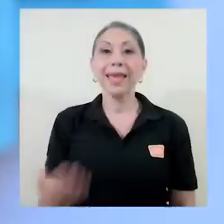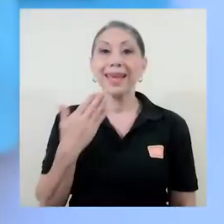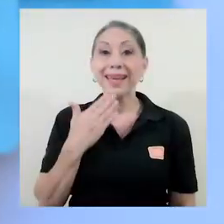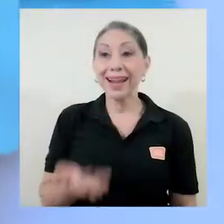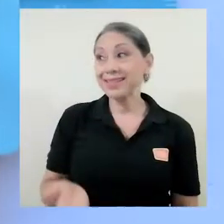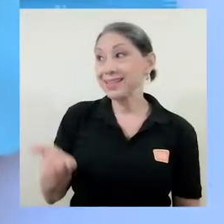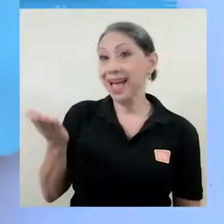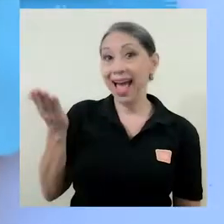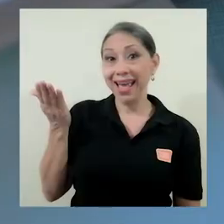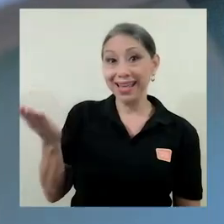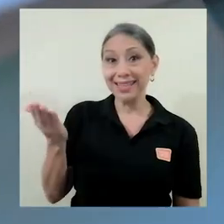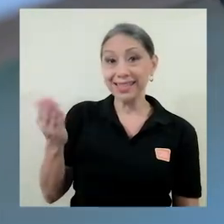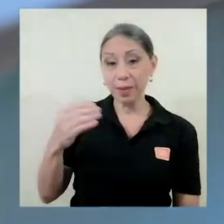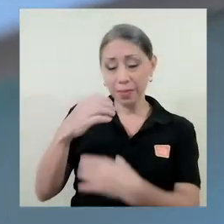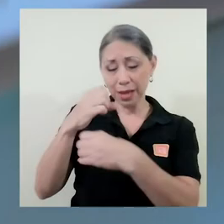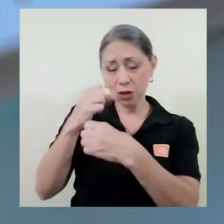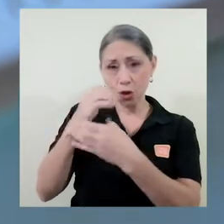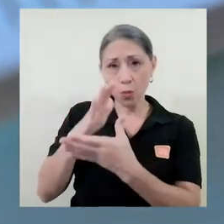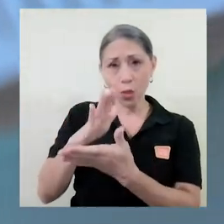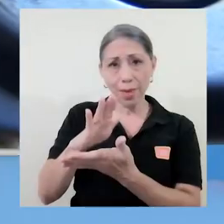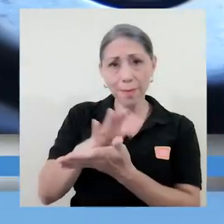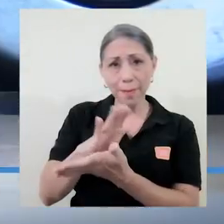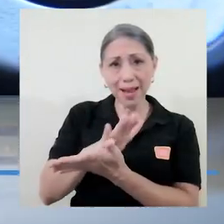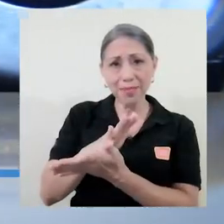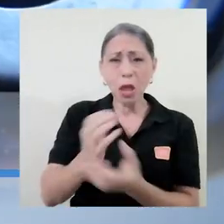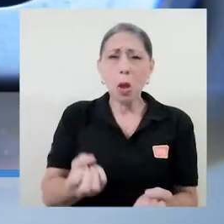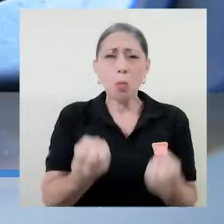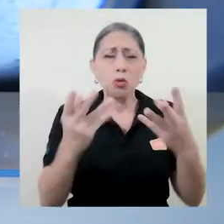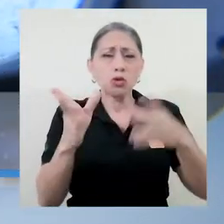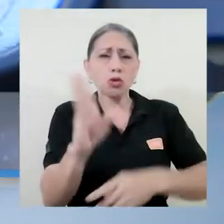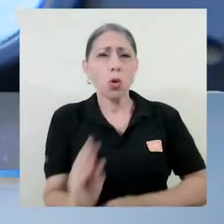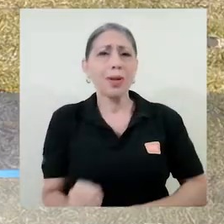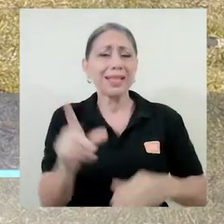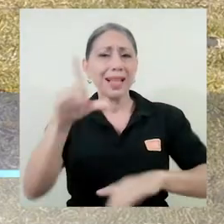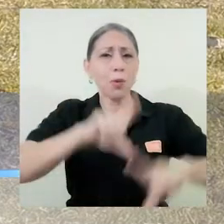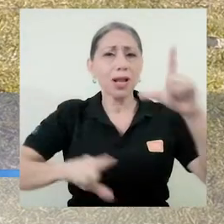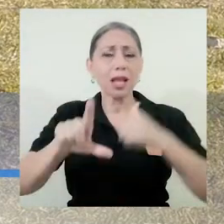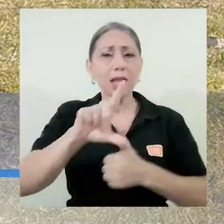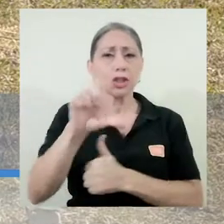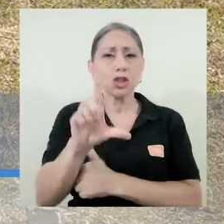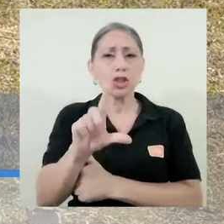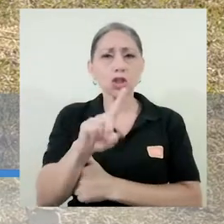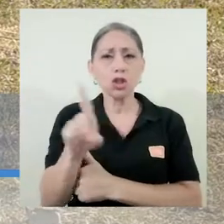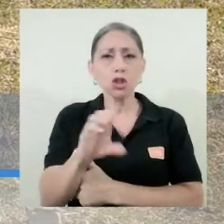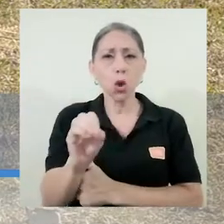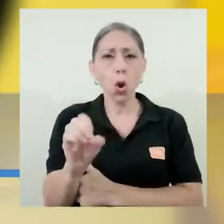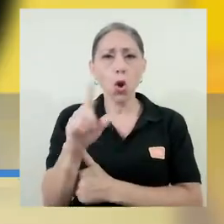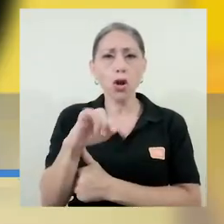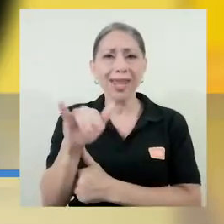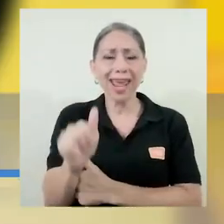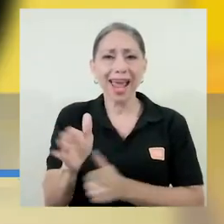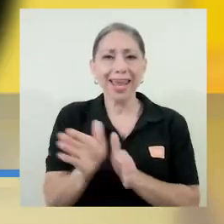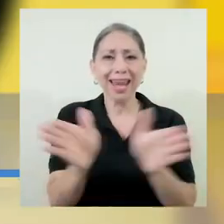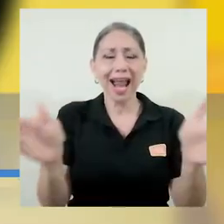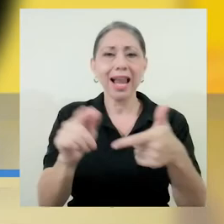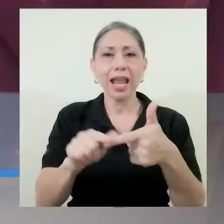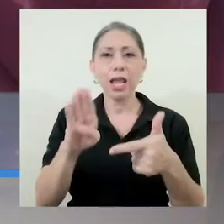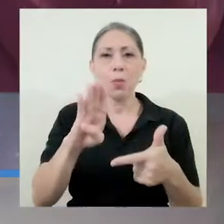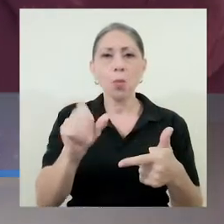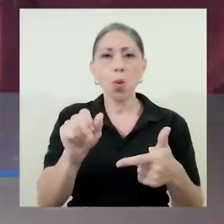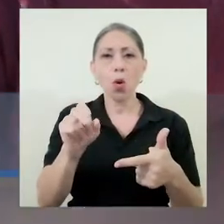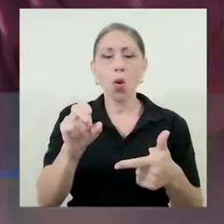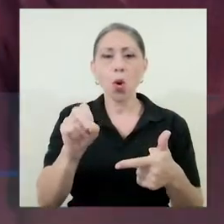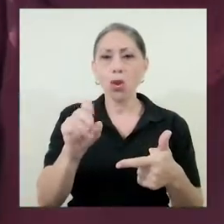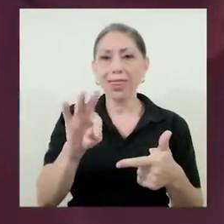Gracias a este microscopio de papel, decenas de jóvenes de los laboratorios Zoología General y Botánica 1 no han